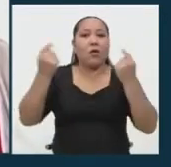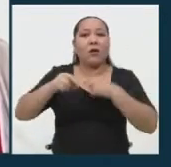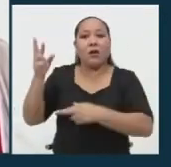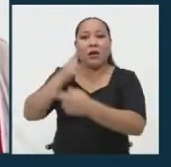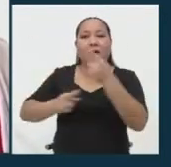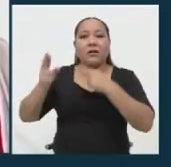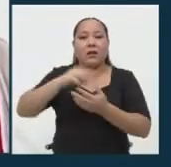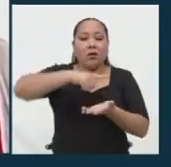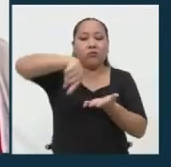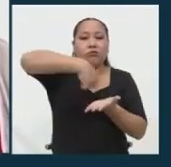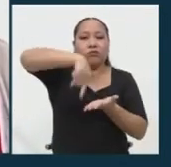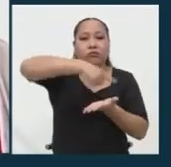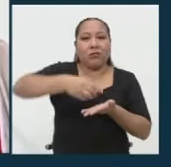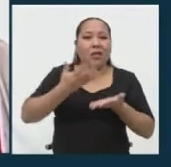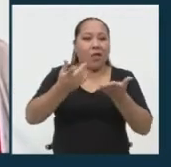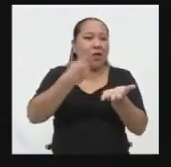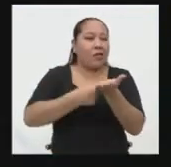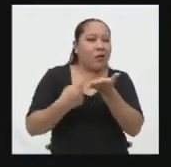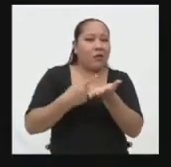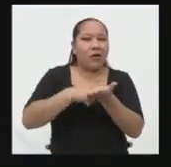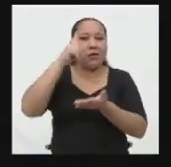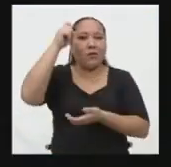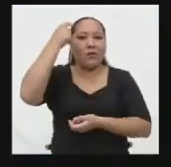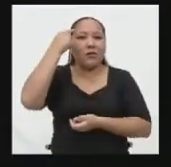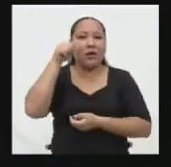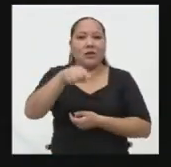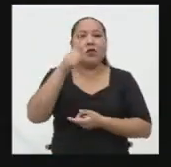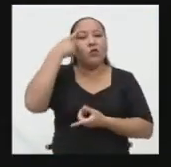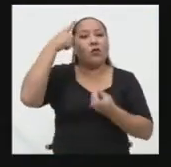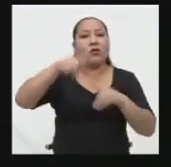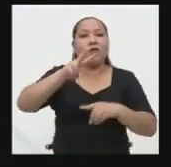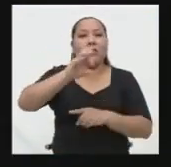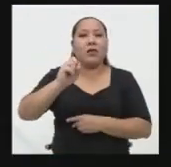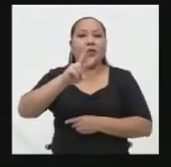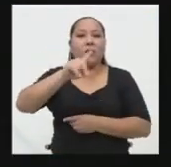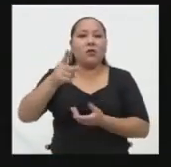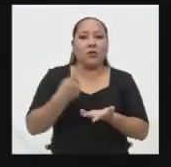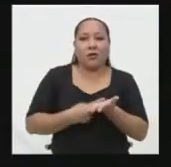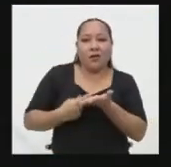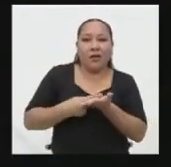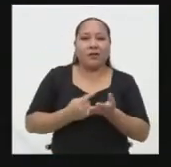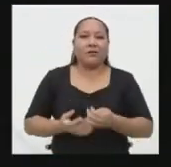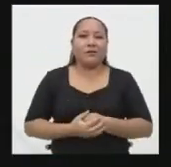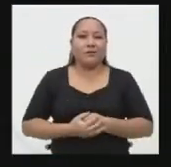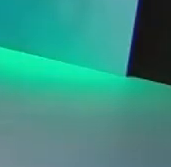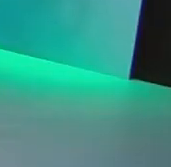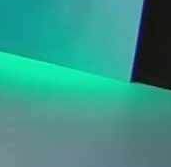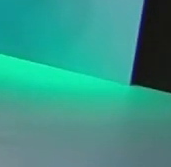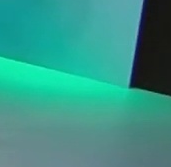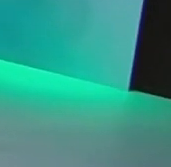volveremos con la ruleta que genera debates políticos. Esto es tu decisión 2021, El Debate.